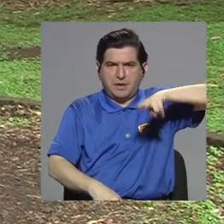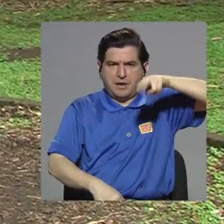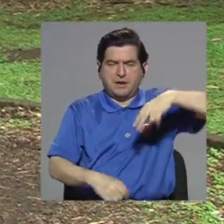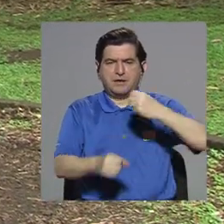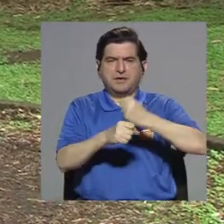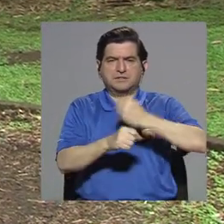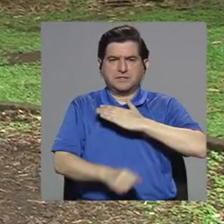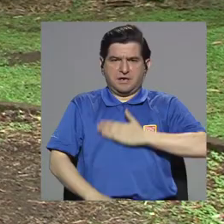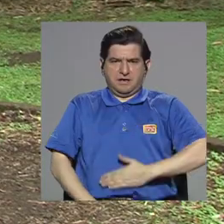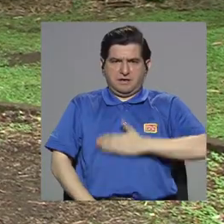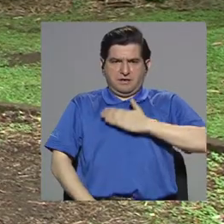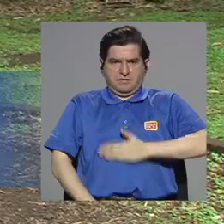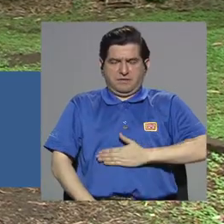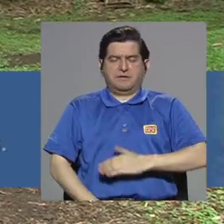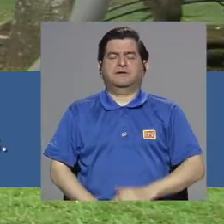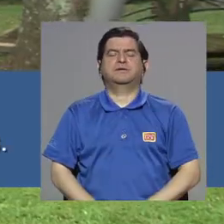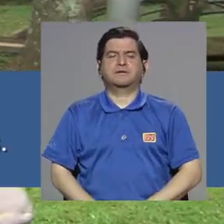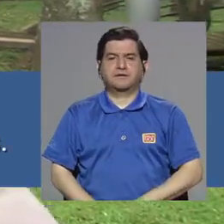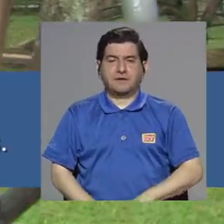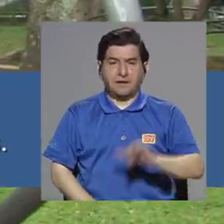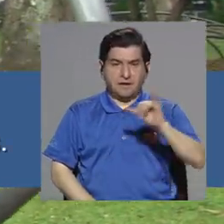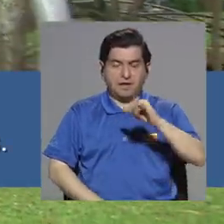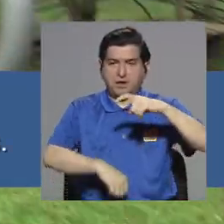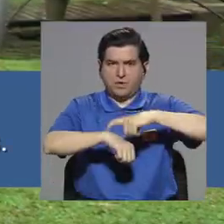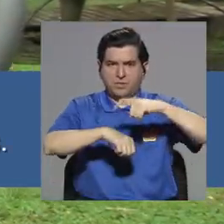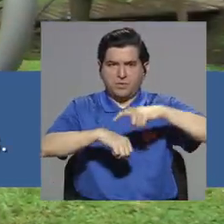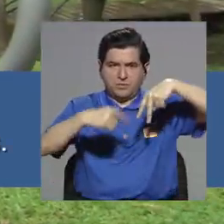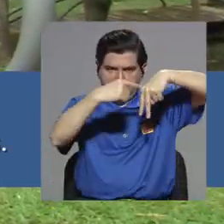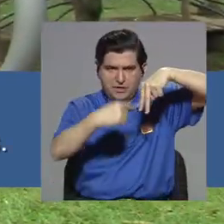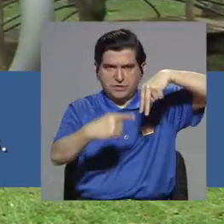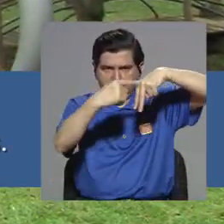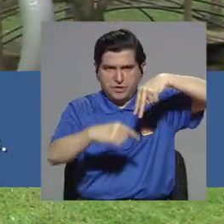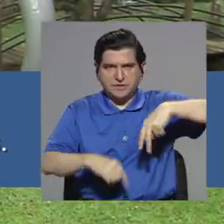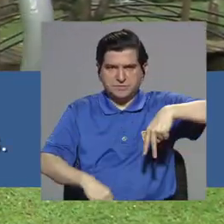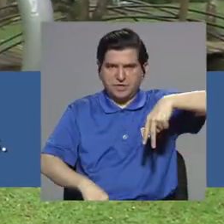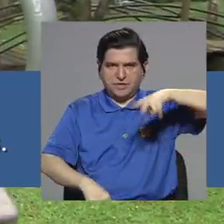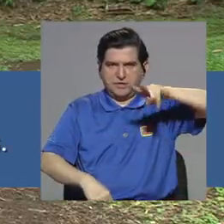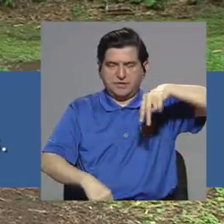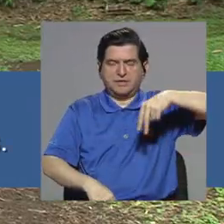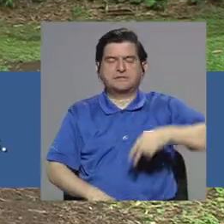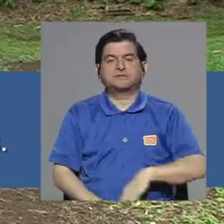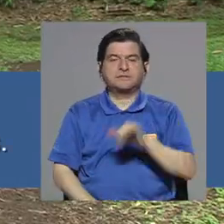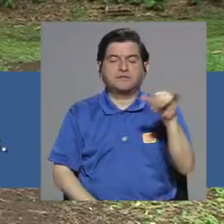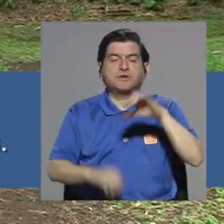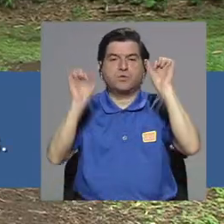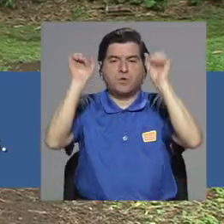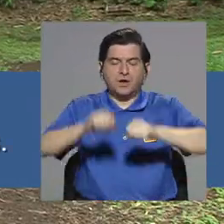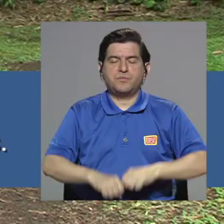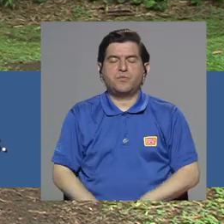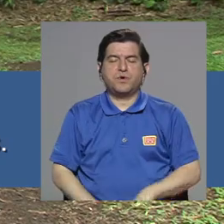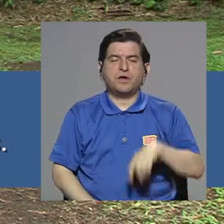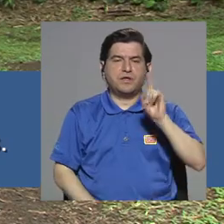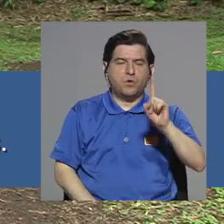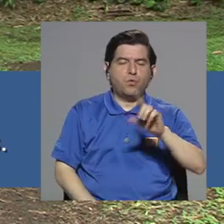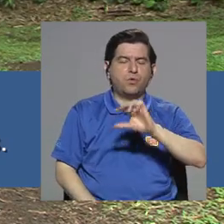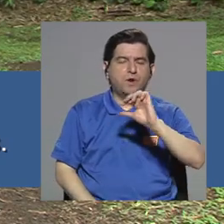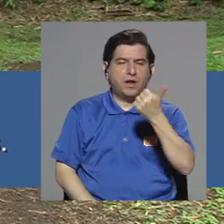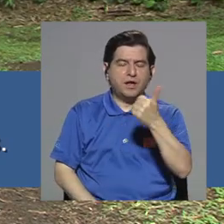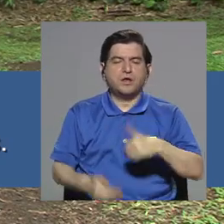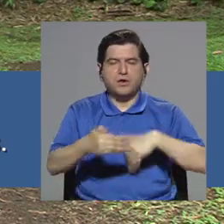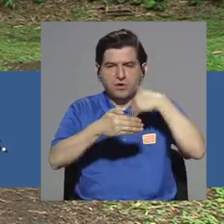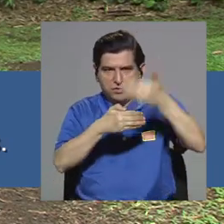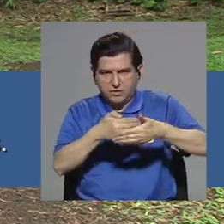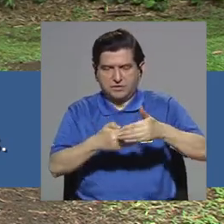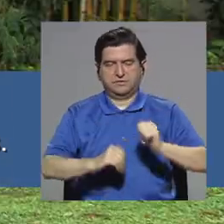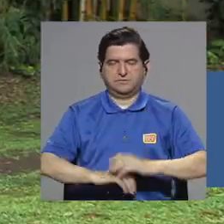piernas para trabajar la parte abdominal. Entonces, sube las dos juntas, perfecto. E igual puede hacer una pierna y